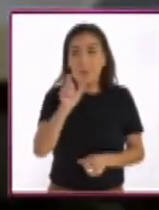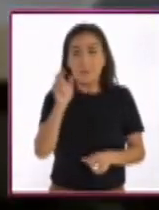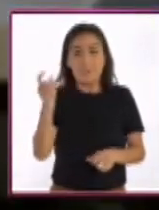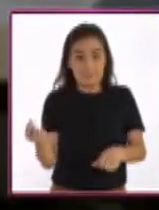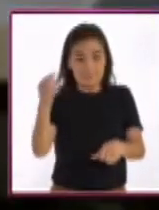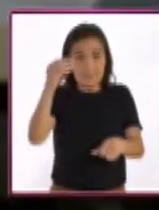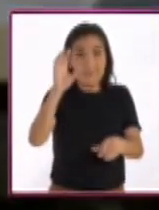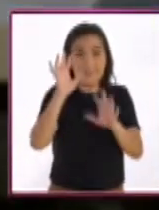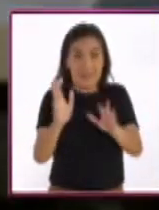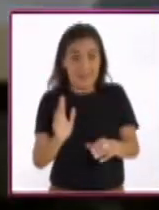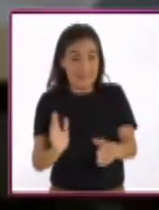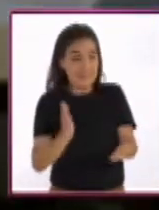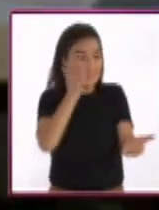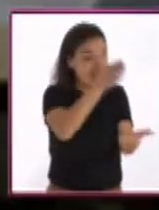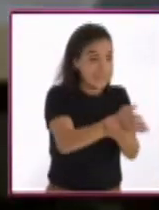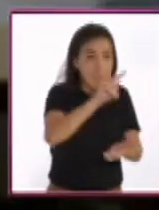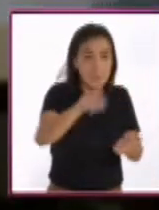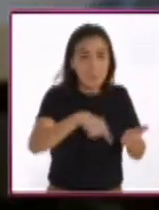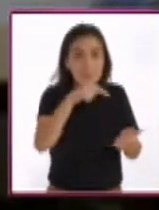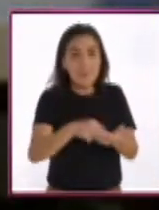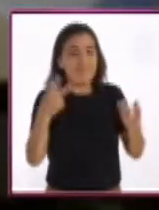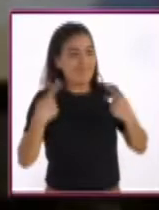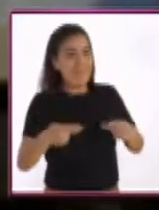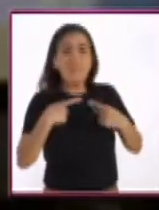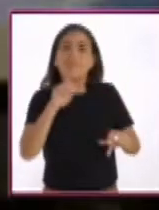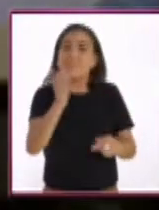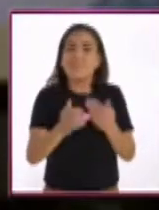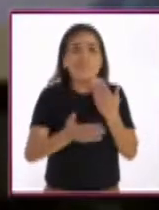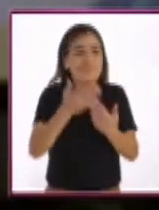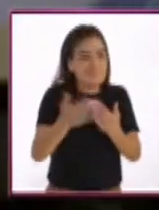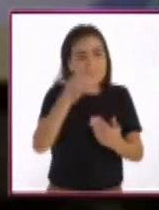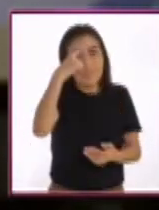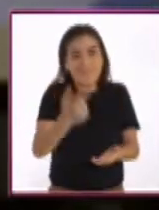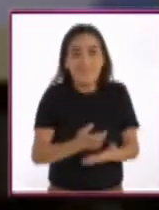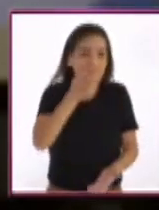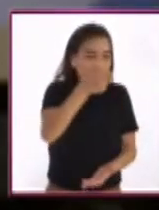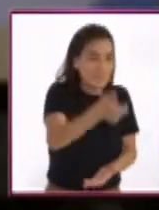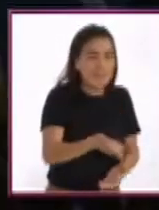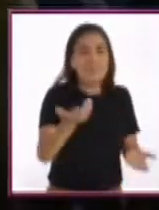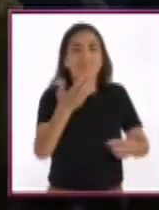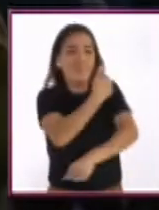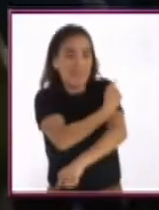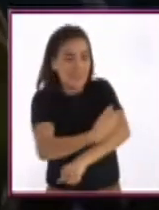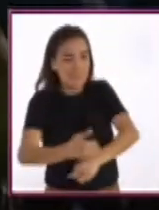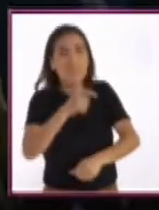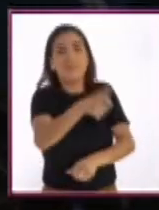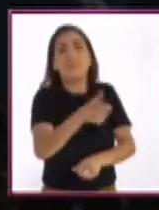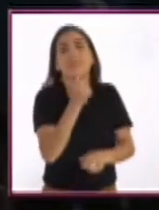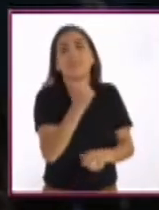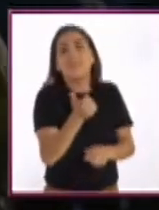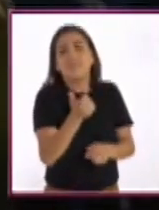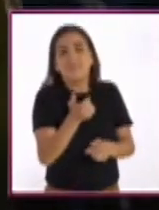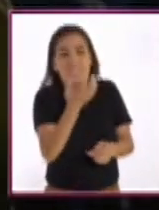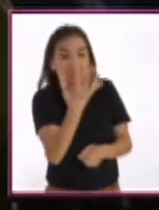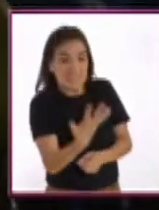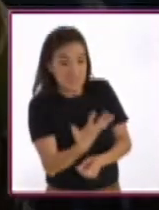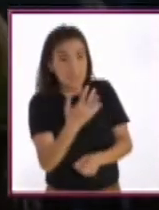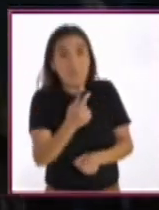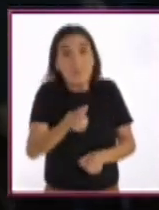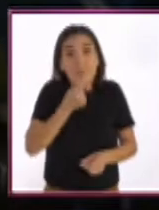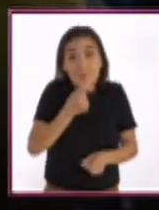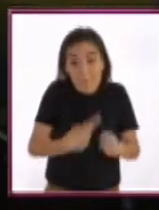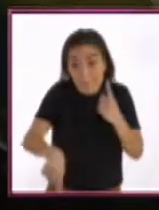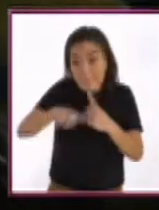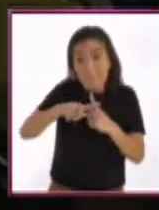Y bueno, te digo, cuando llegamos a estos lugares en donde de veras la gente tiene muy pocos recursos, donde a lo mejor una familia es de